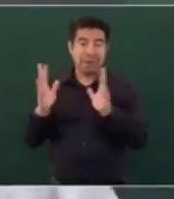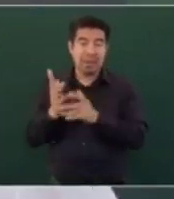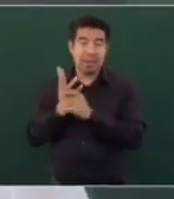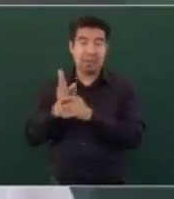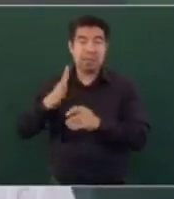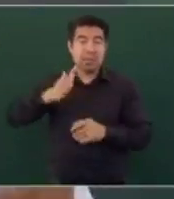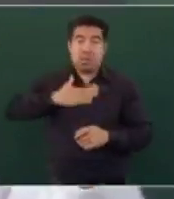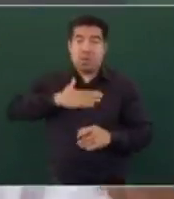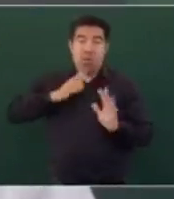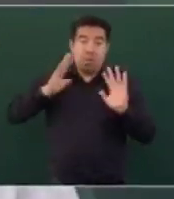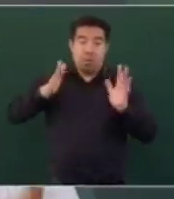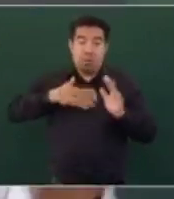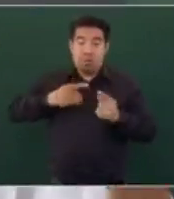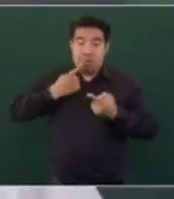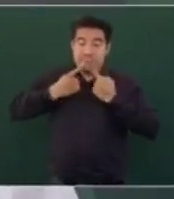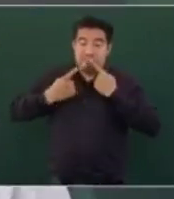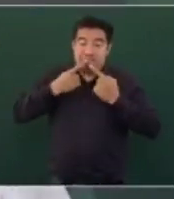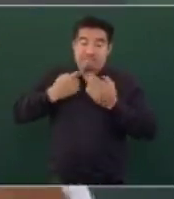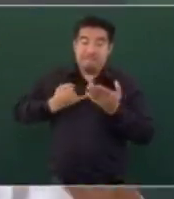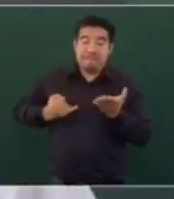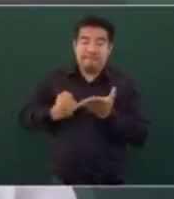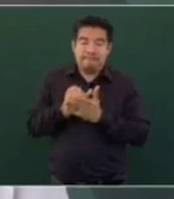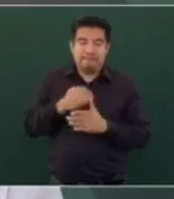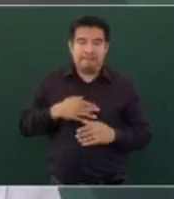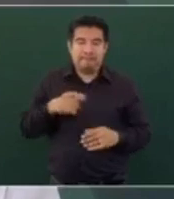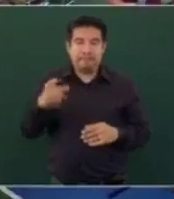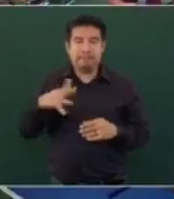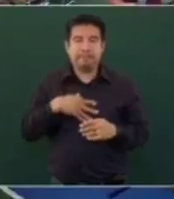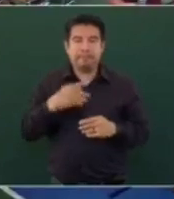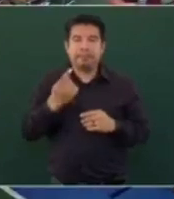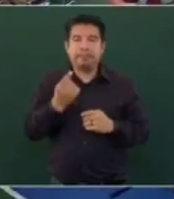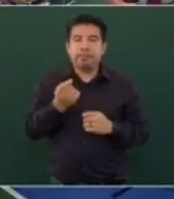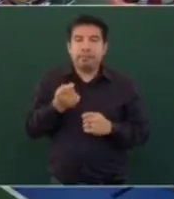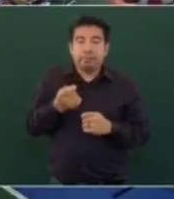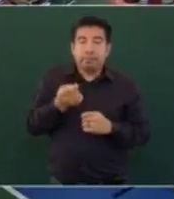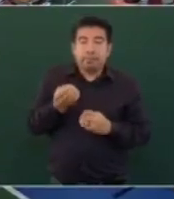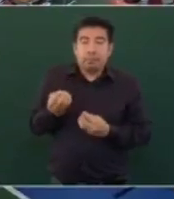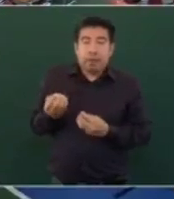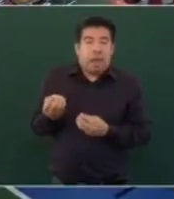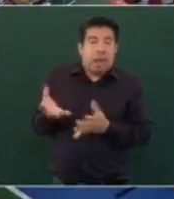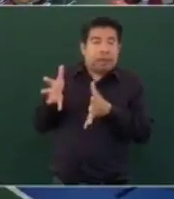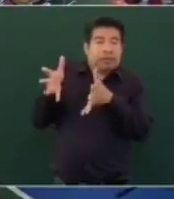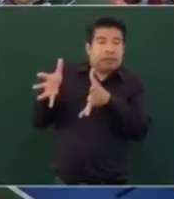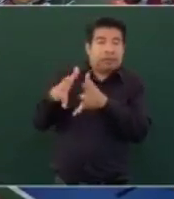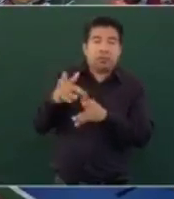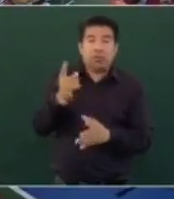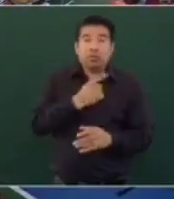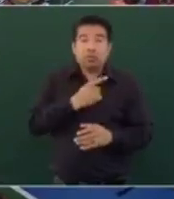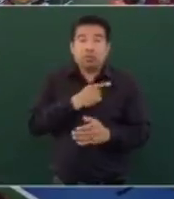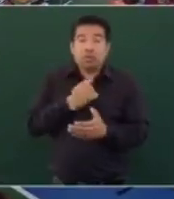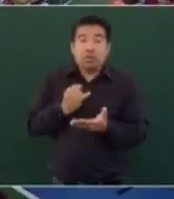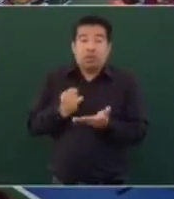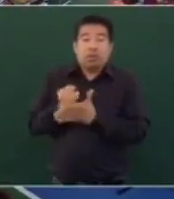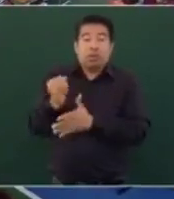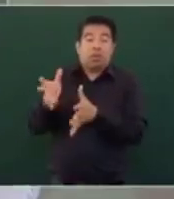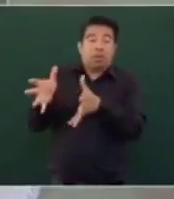propósito. Claro, no es tan espontáneo esto, porque ando